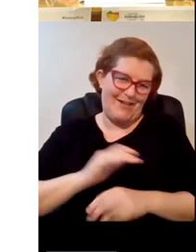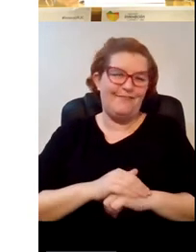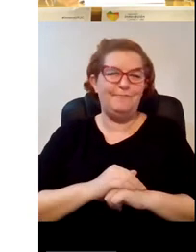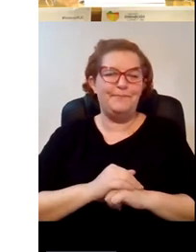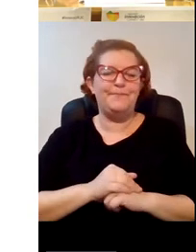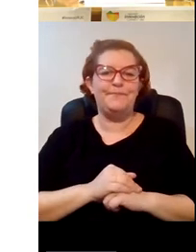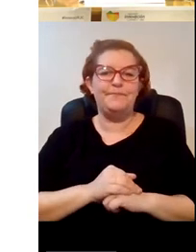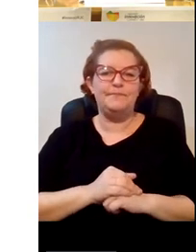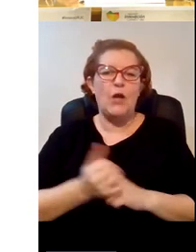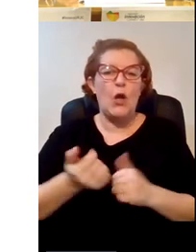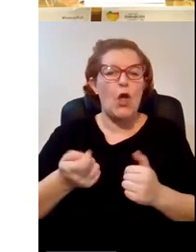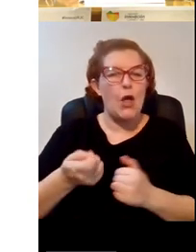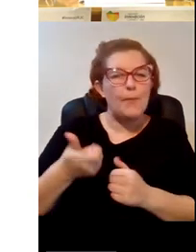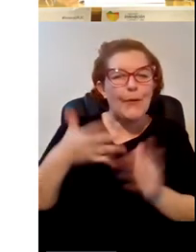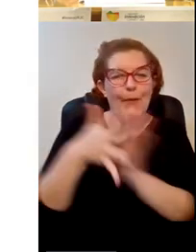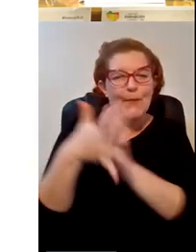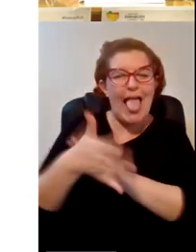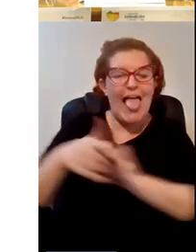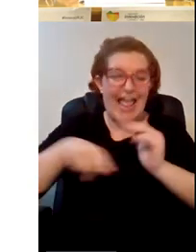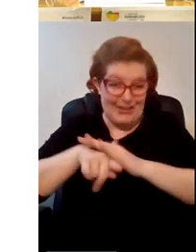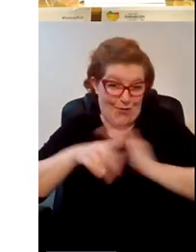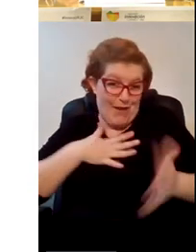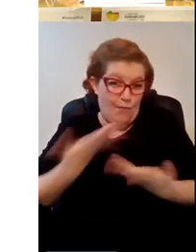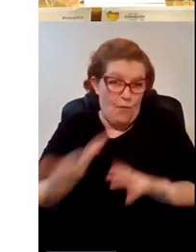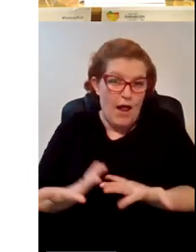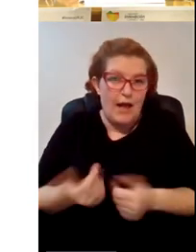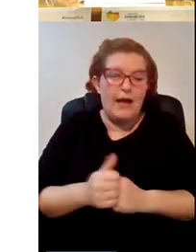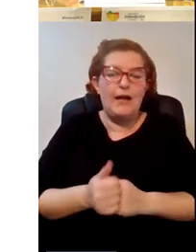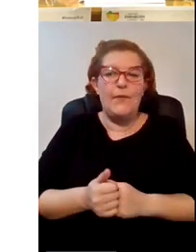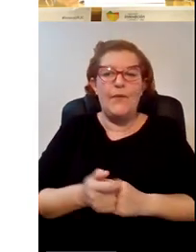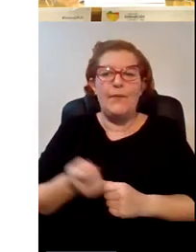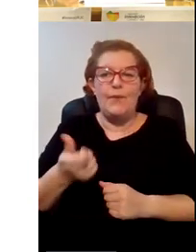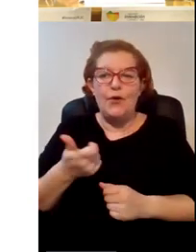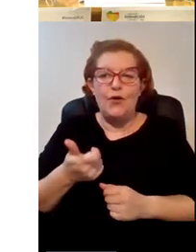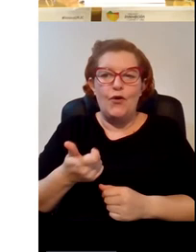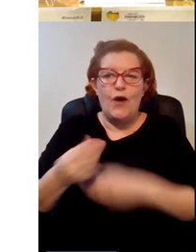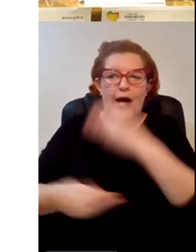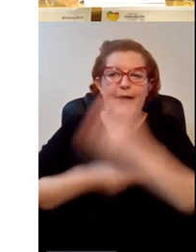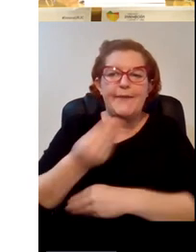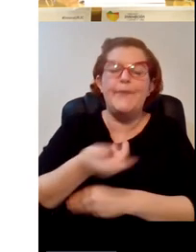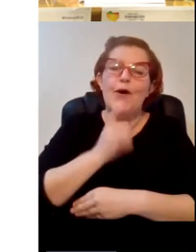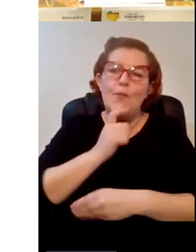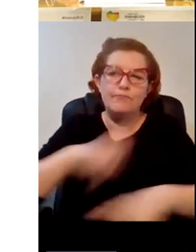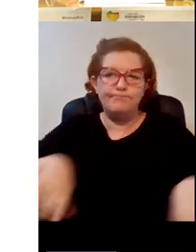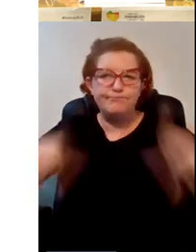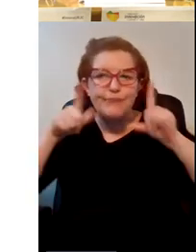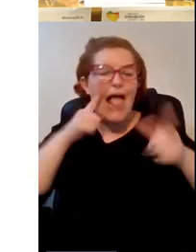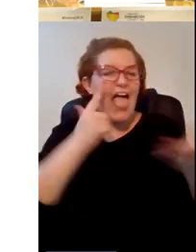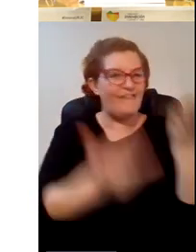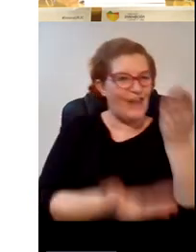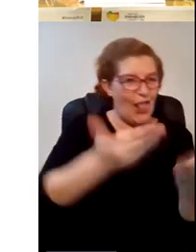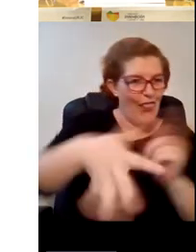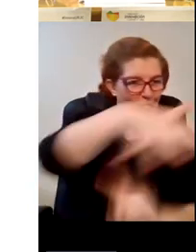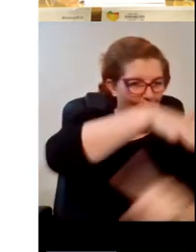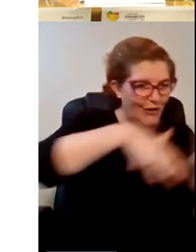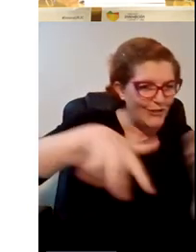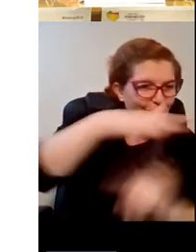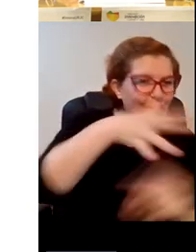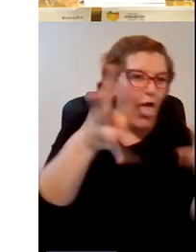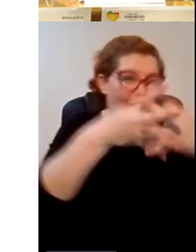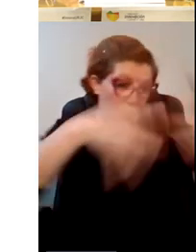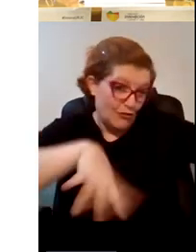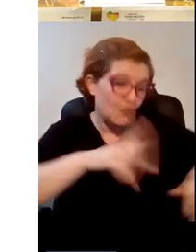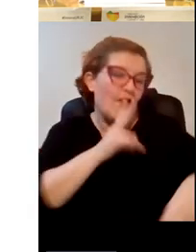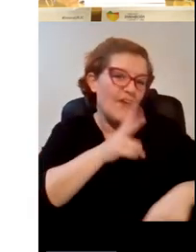aquí unas pinceladas de lo que hacemos en gestión vale pues ponemos en valor la evaluación de los ecosistemas de las infraestructuras verdes